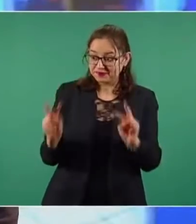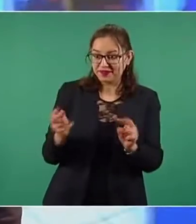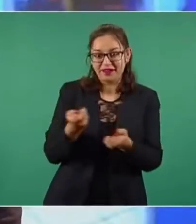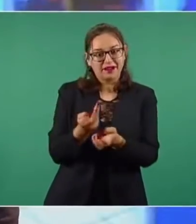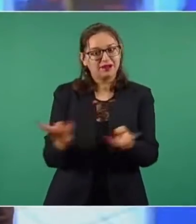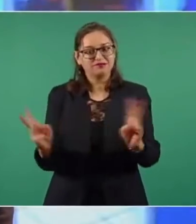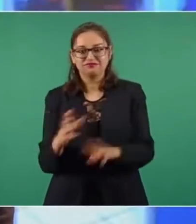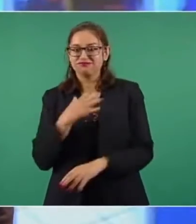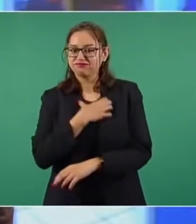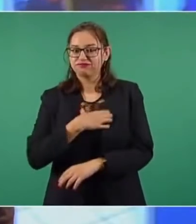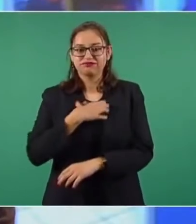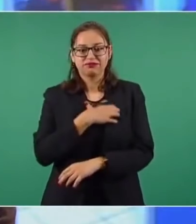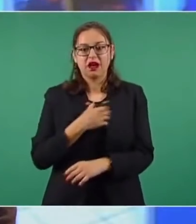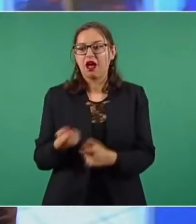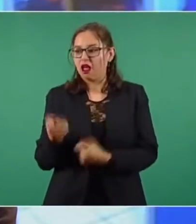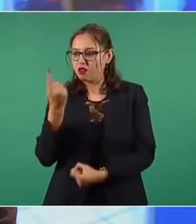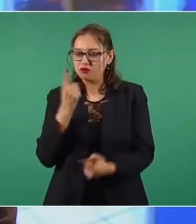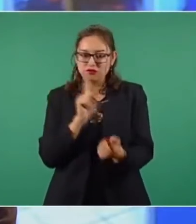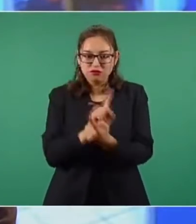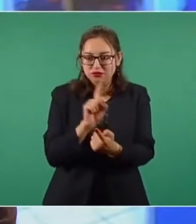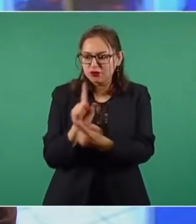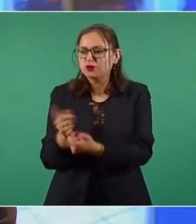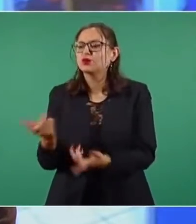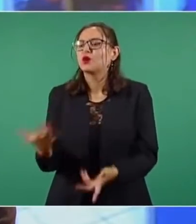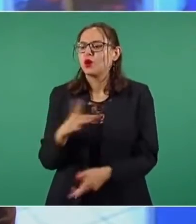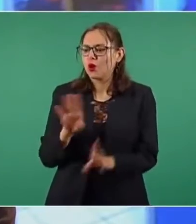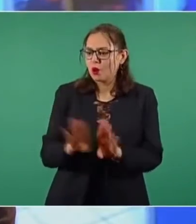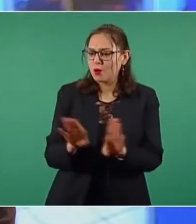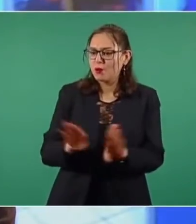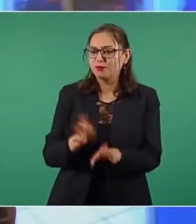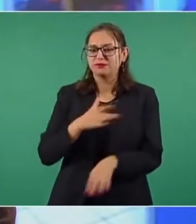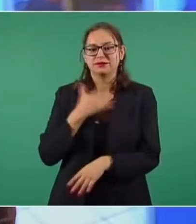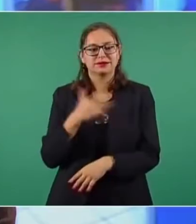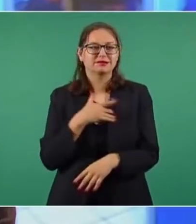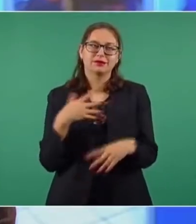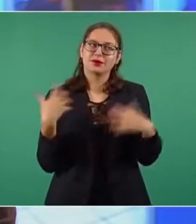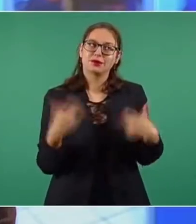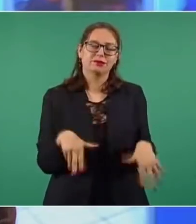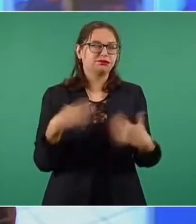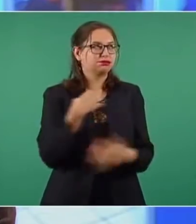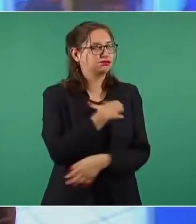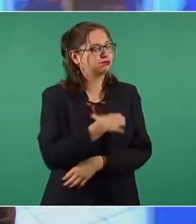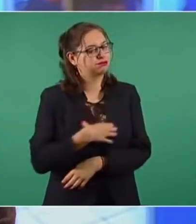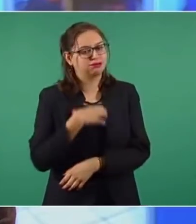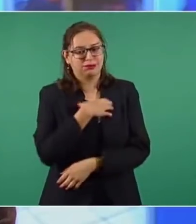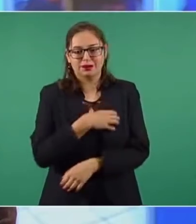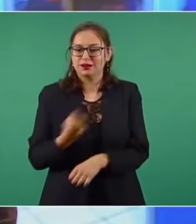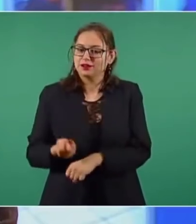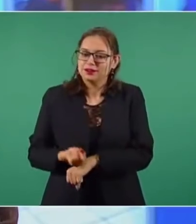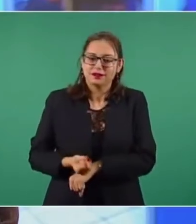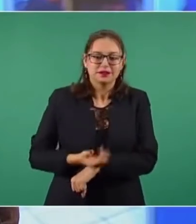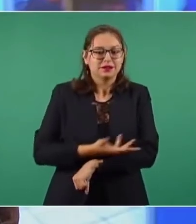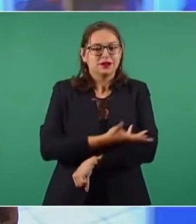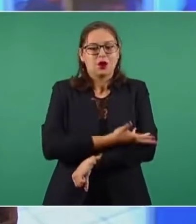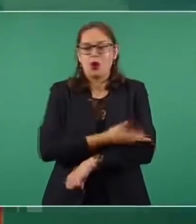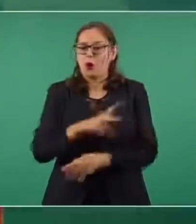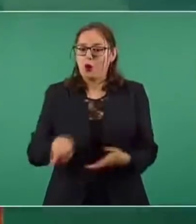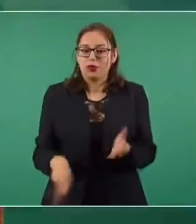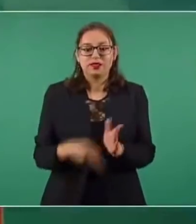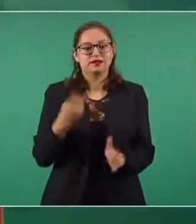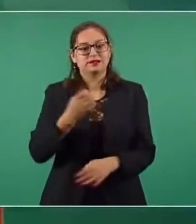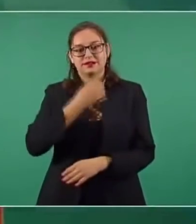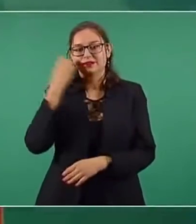que he podido platicar con ellos muestran ese gusto y ese entusiasmo que tienen por regresar. Así que